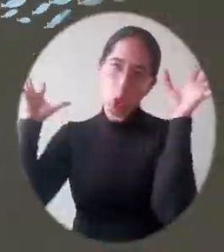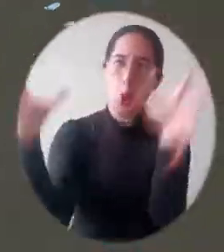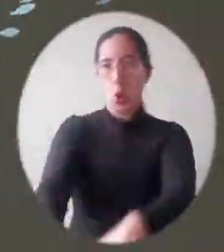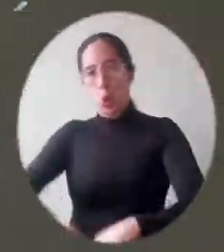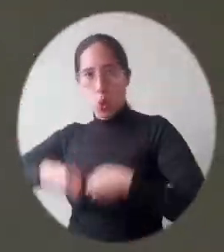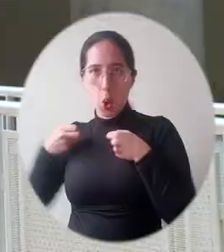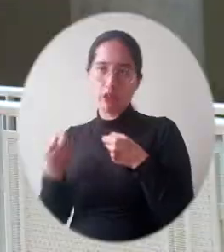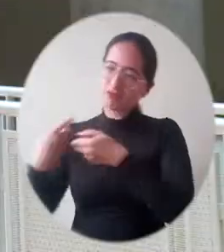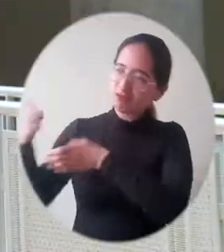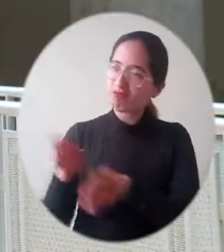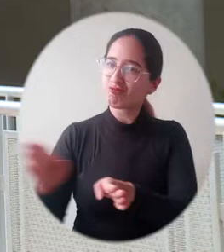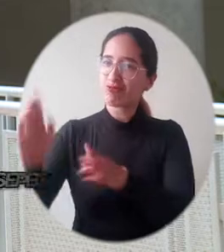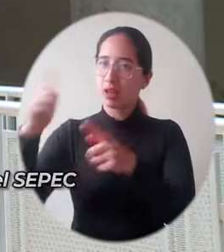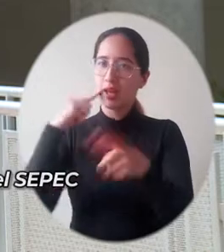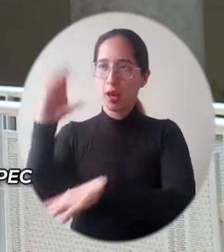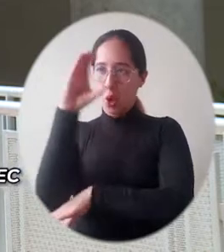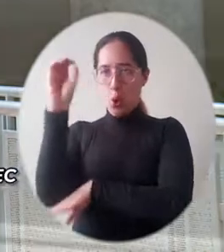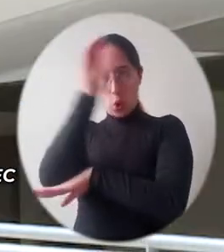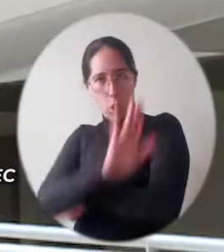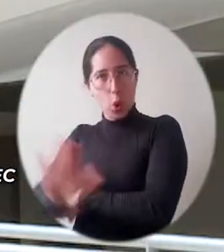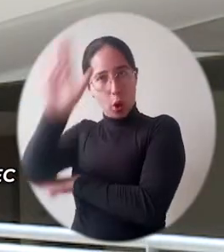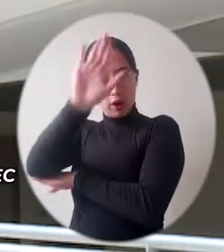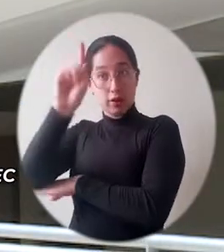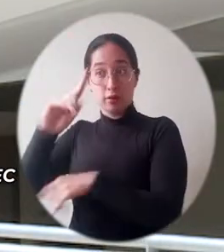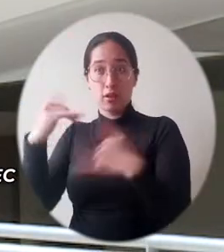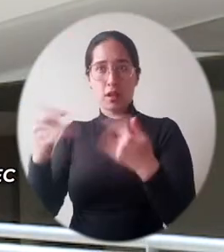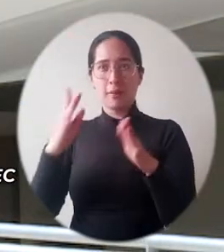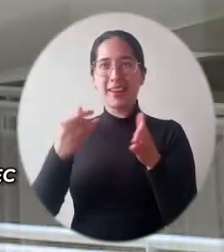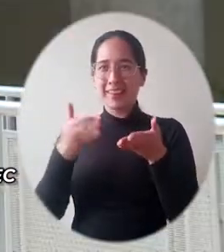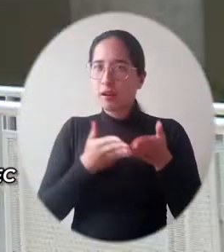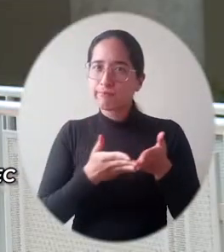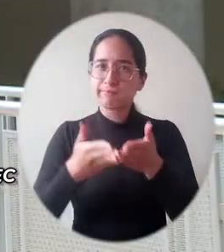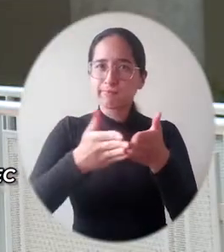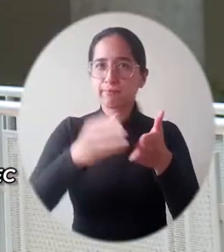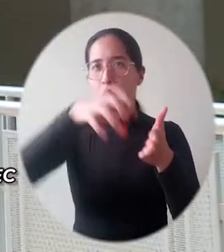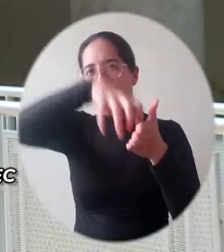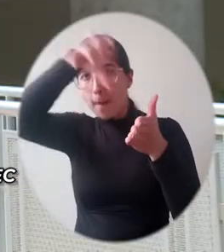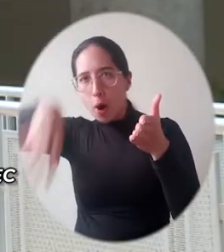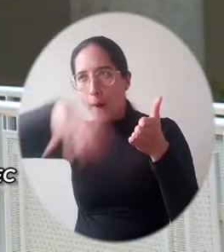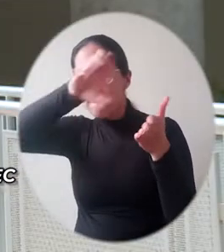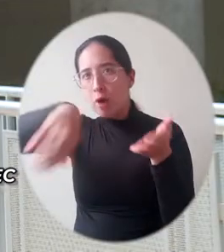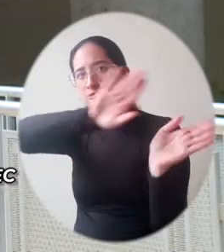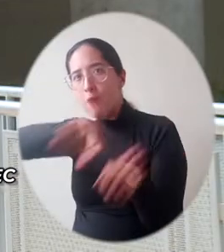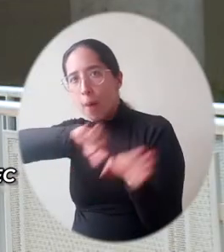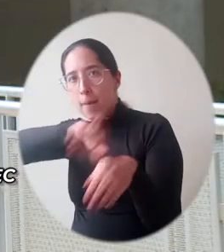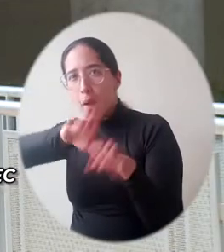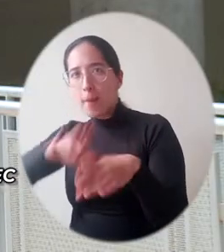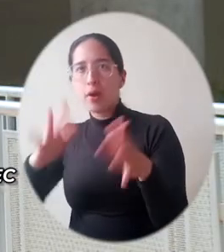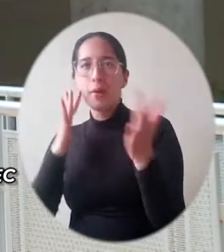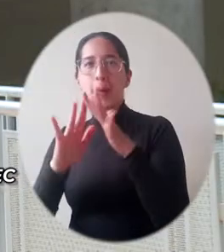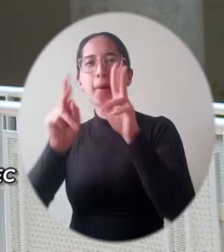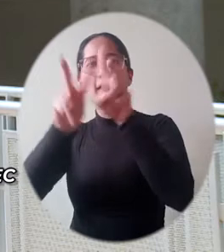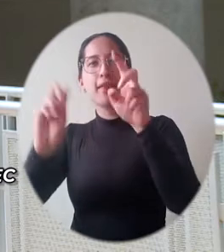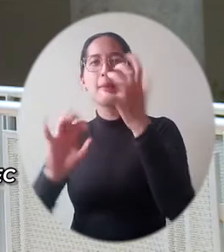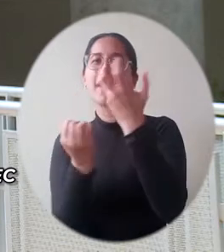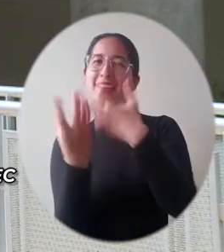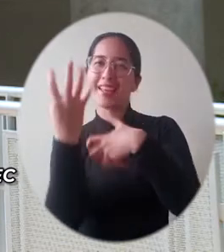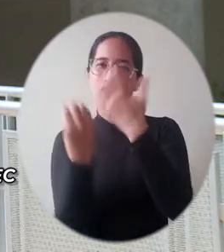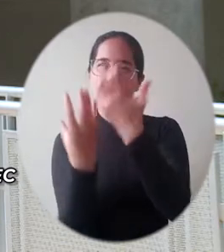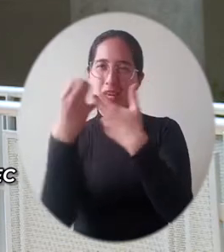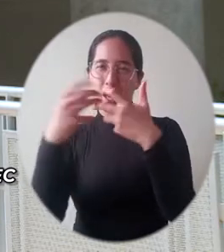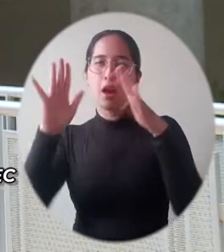pesca en el país. Hemos venido experimentando un ligero aumento en los desembarcos de la flota